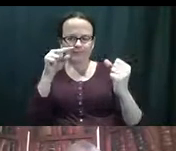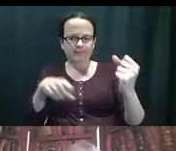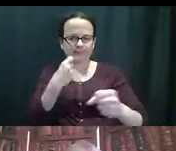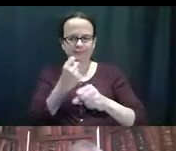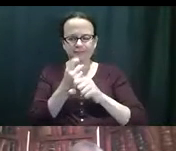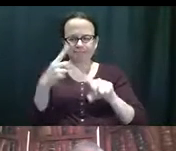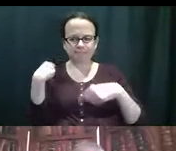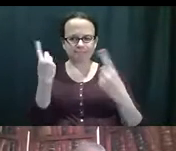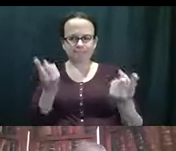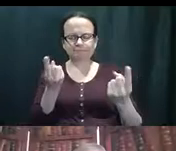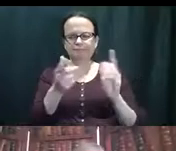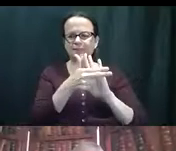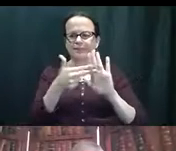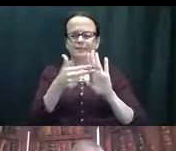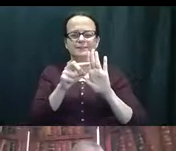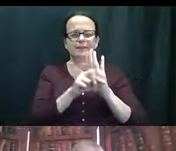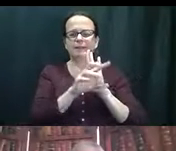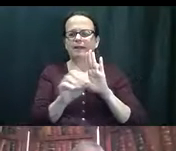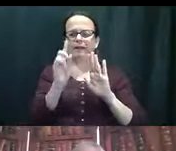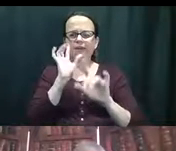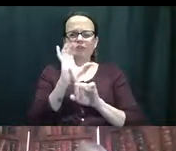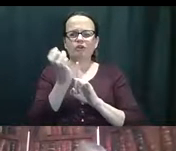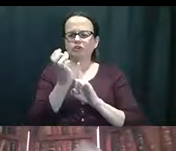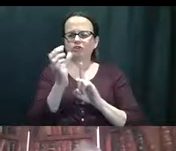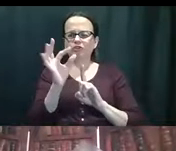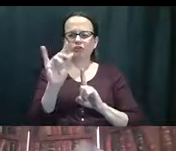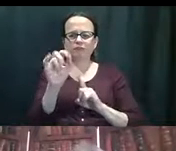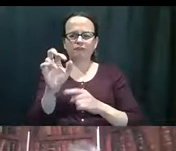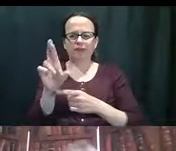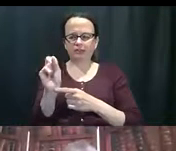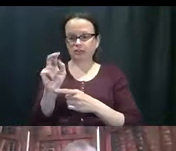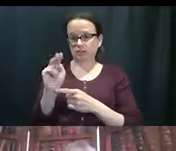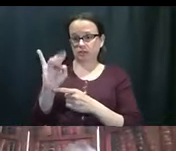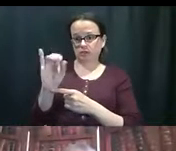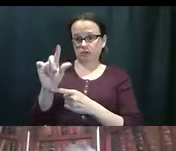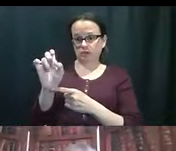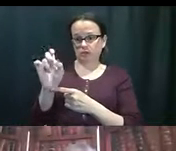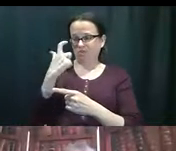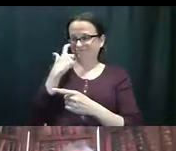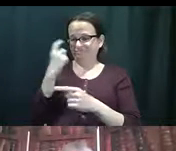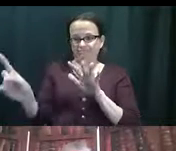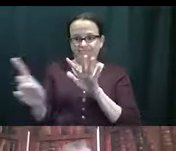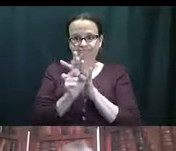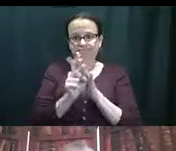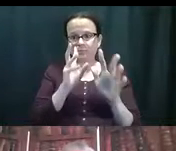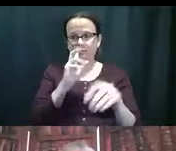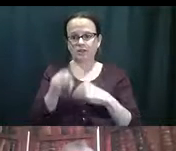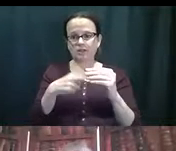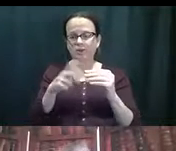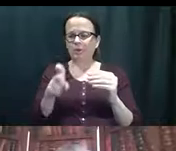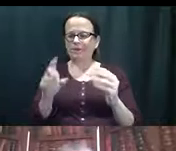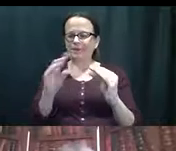eh, me, me sorprende. La estigma y los factores culturales que pueden ayudar. Eh,